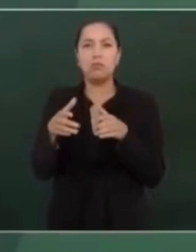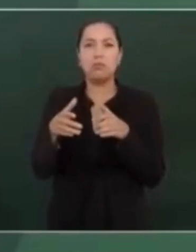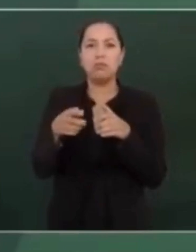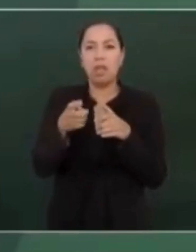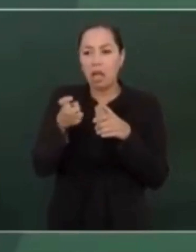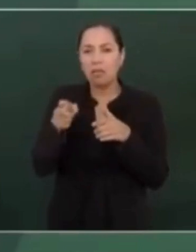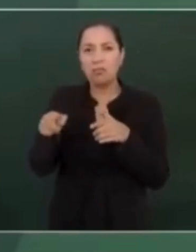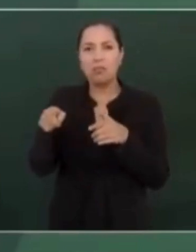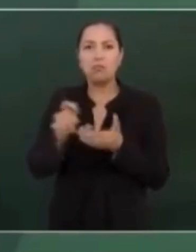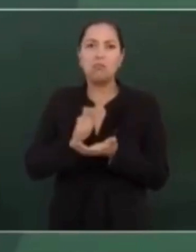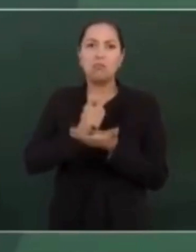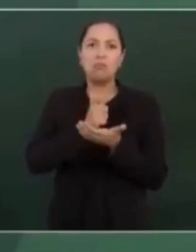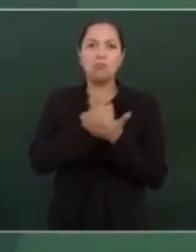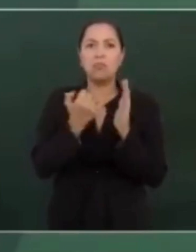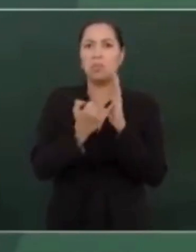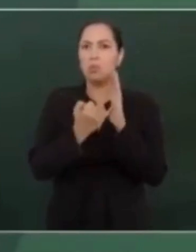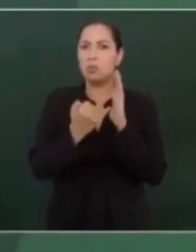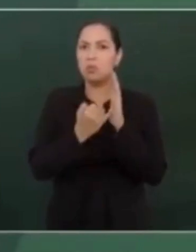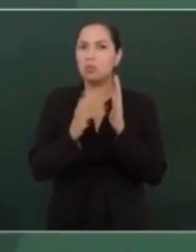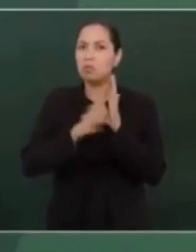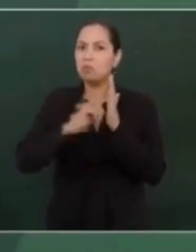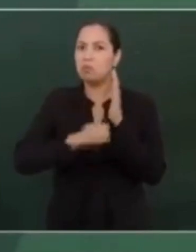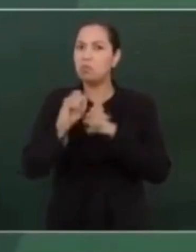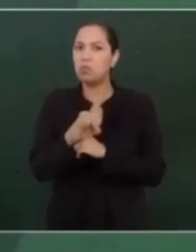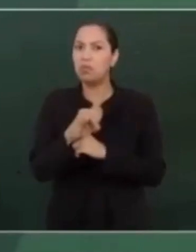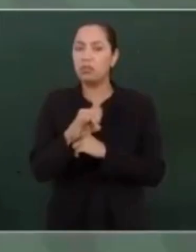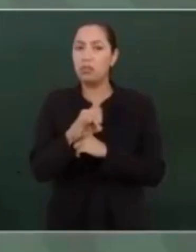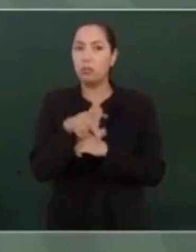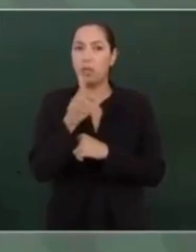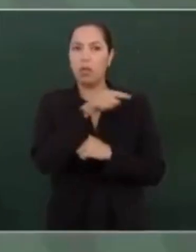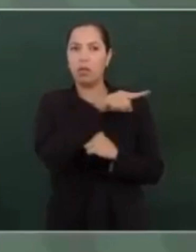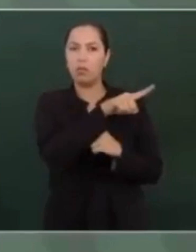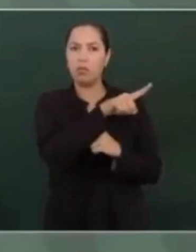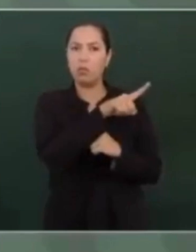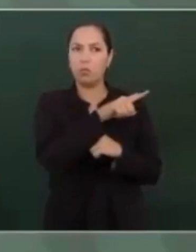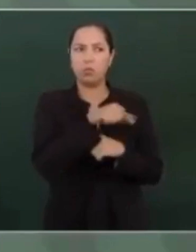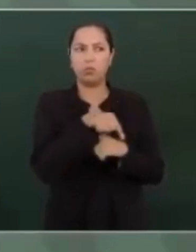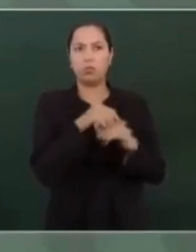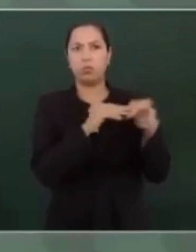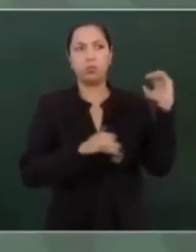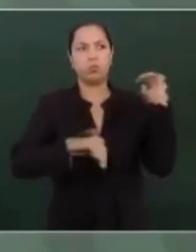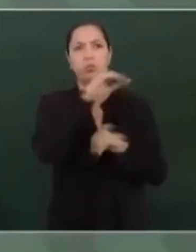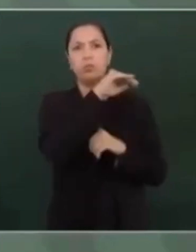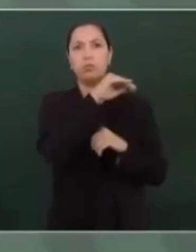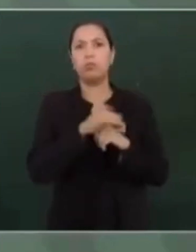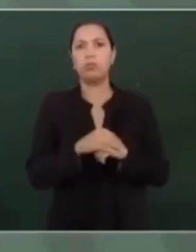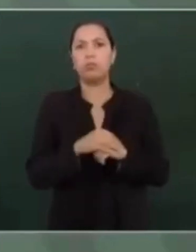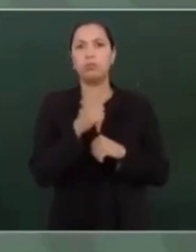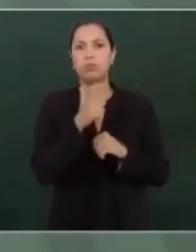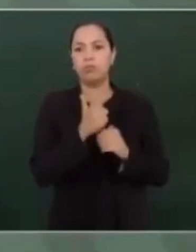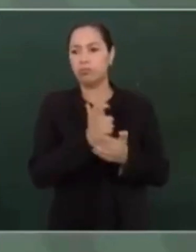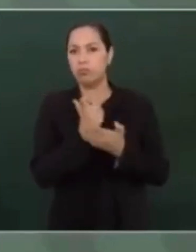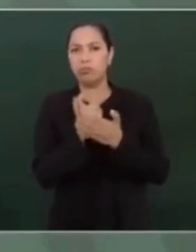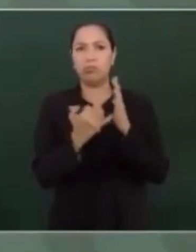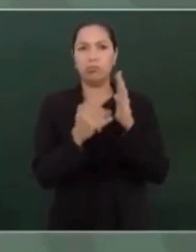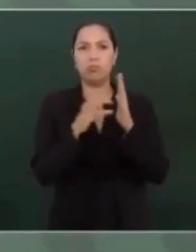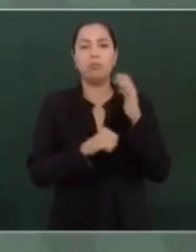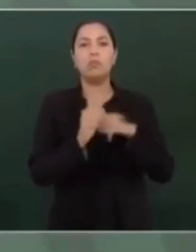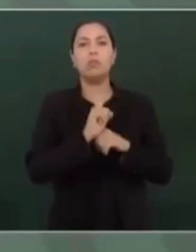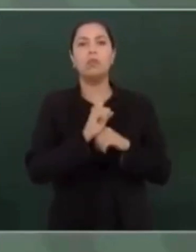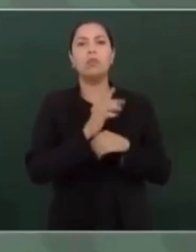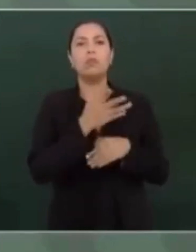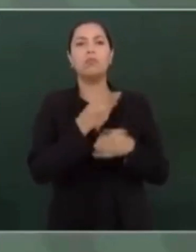pero los de mero arriba no pagaban, se les condonaban los